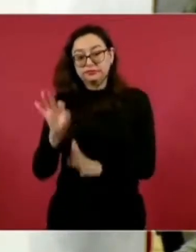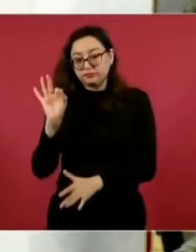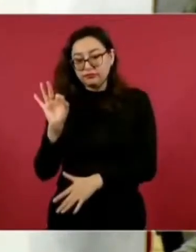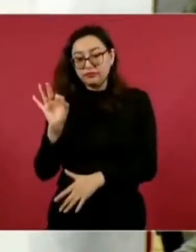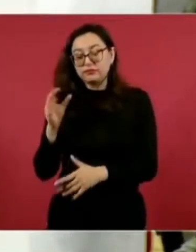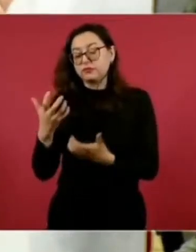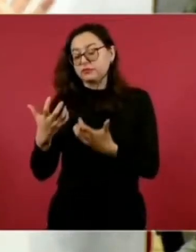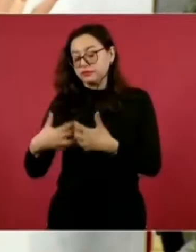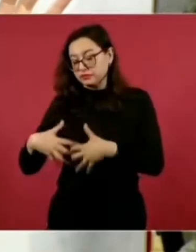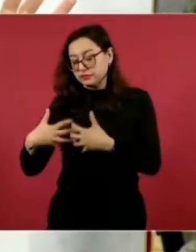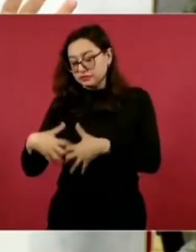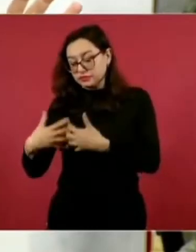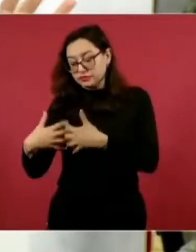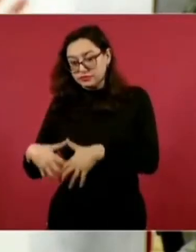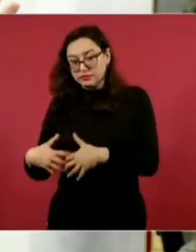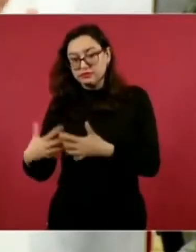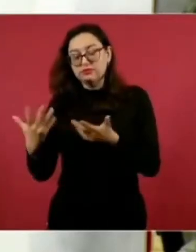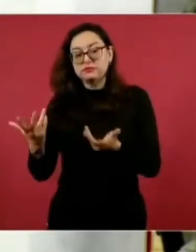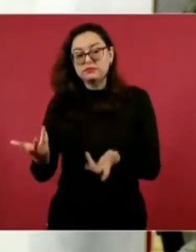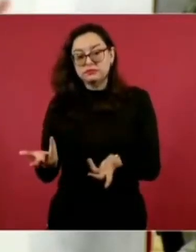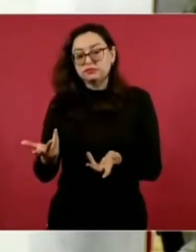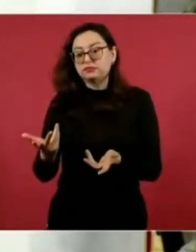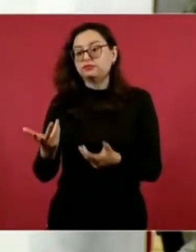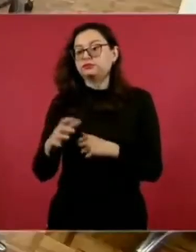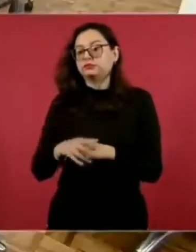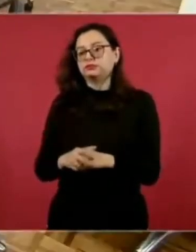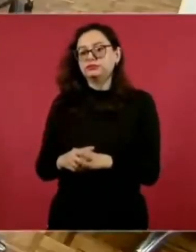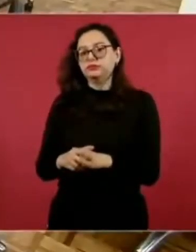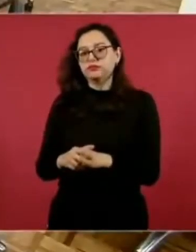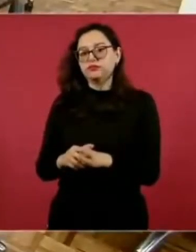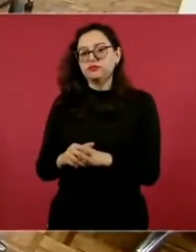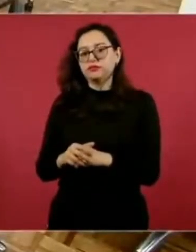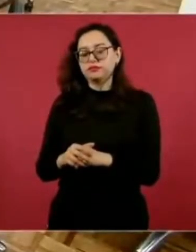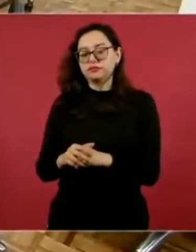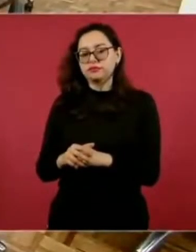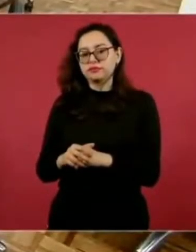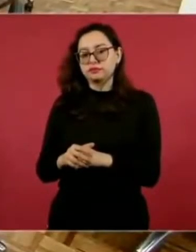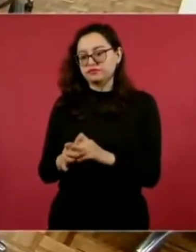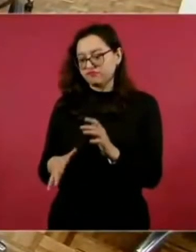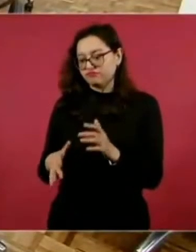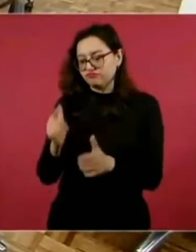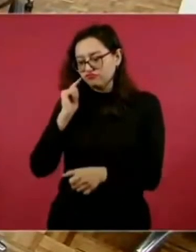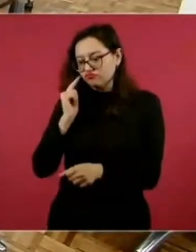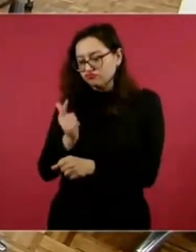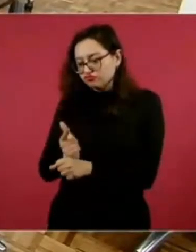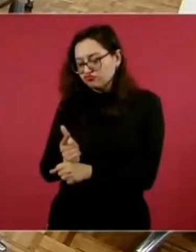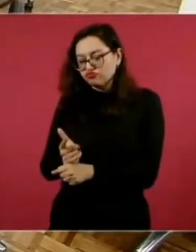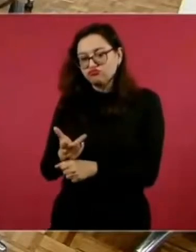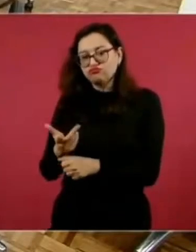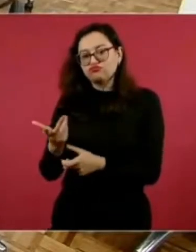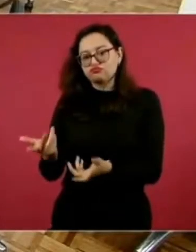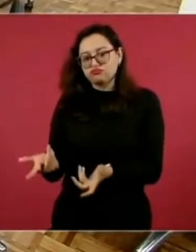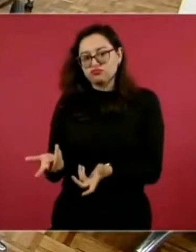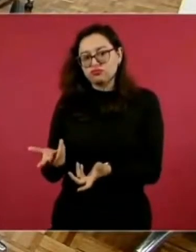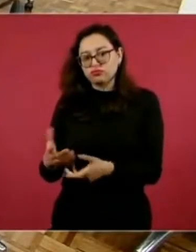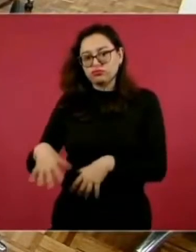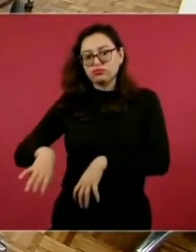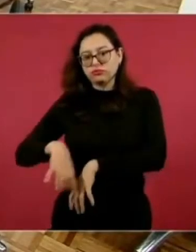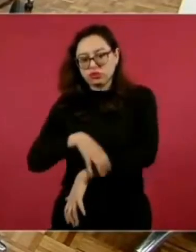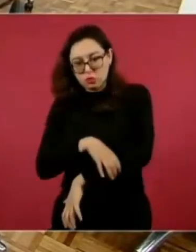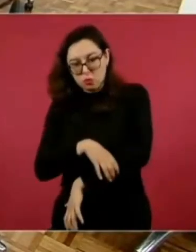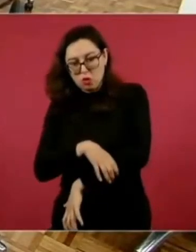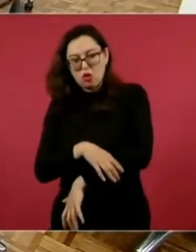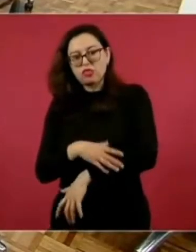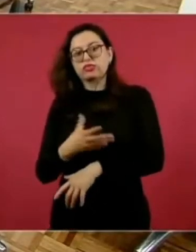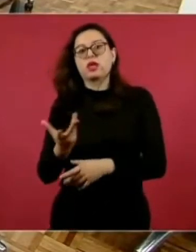maquinaria. Hemos encontrado una maquinaria o una bota